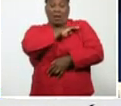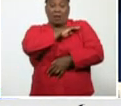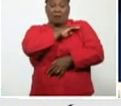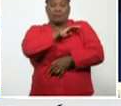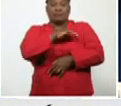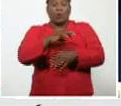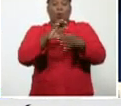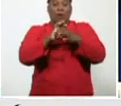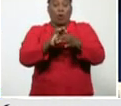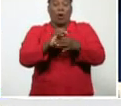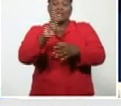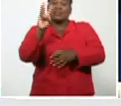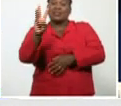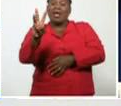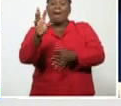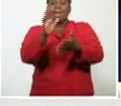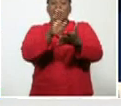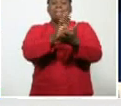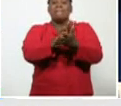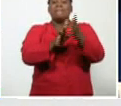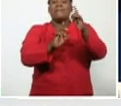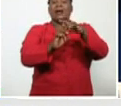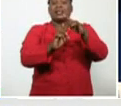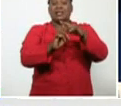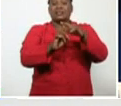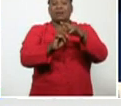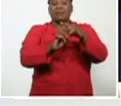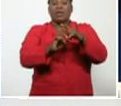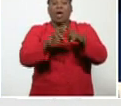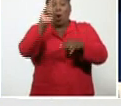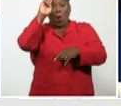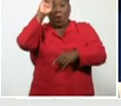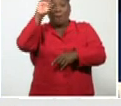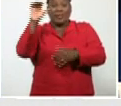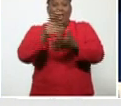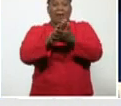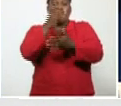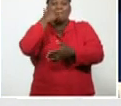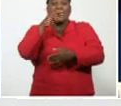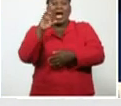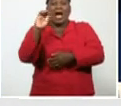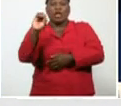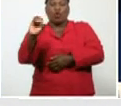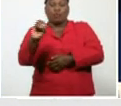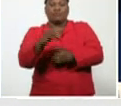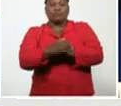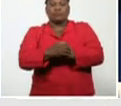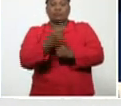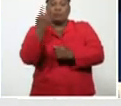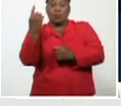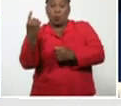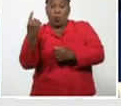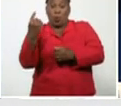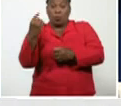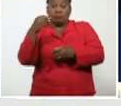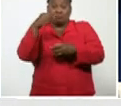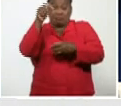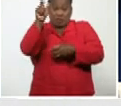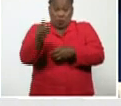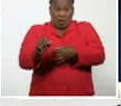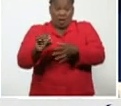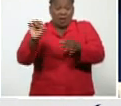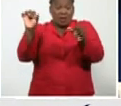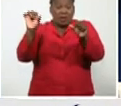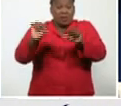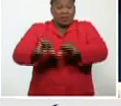tres, son de Matanza, en el hospital, Mario Muñoz, se incorpora, un caso crítico, en el hospital,